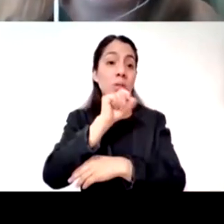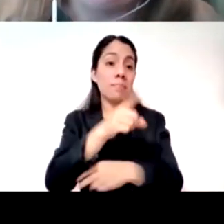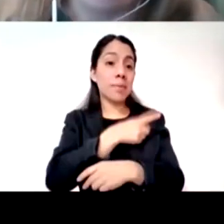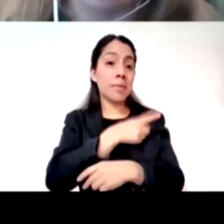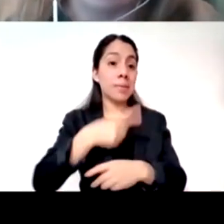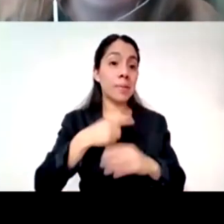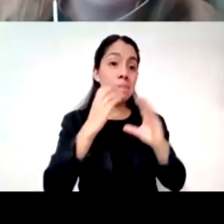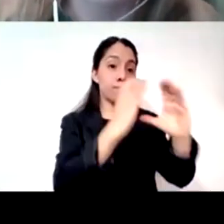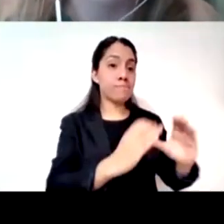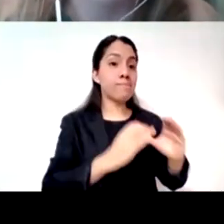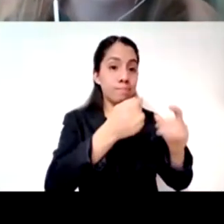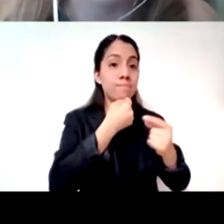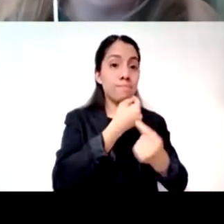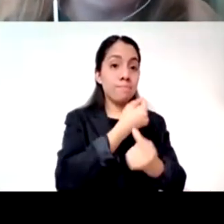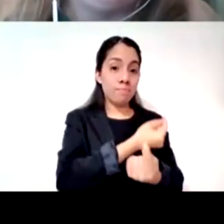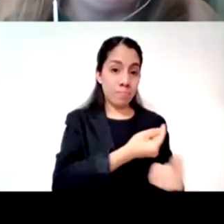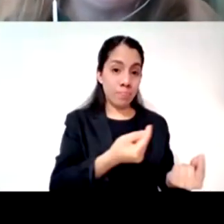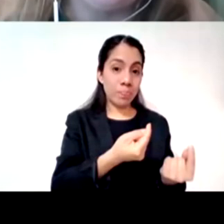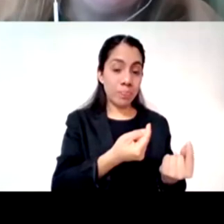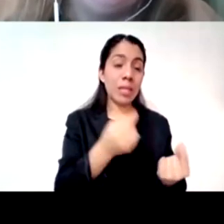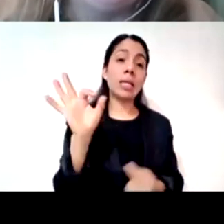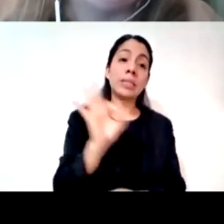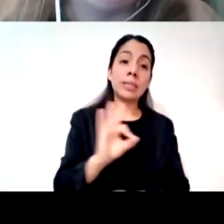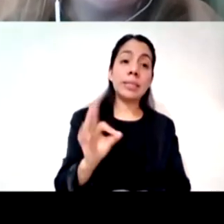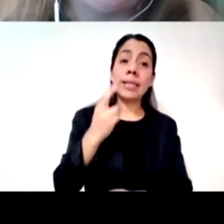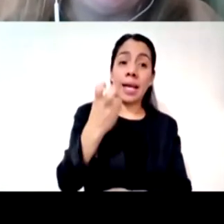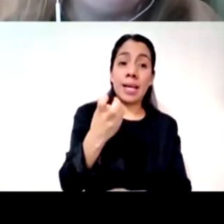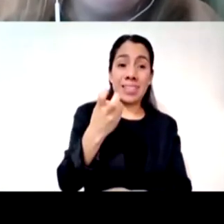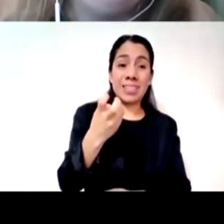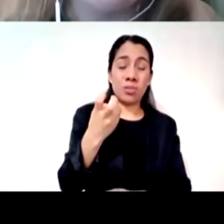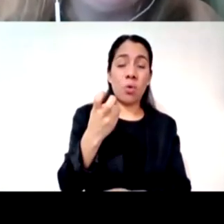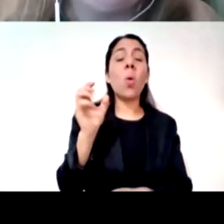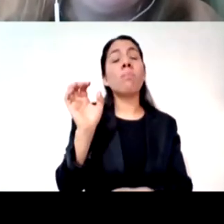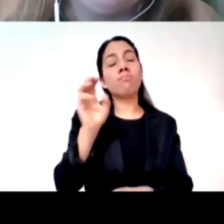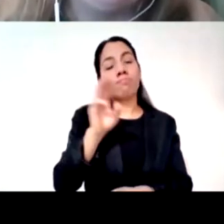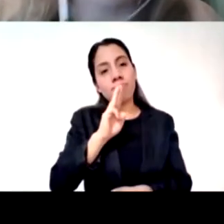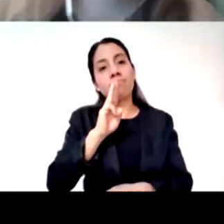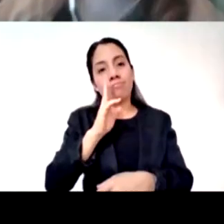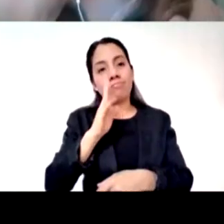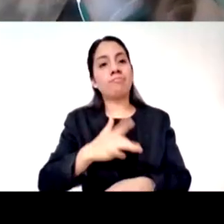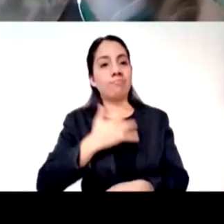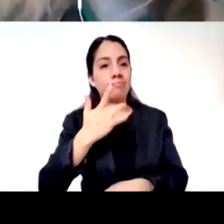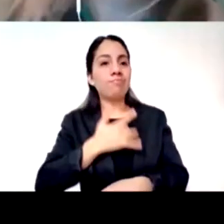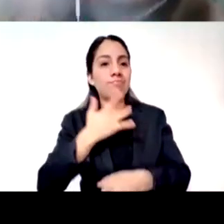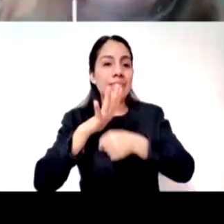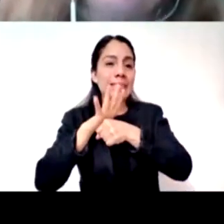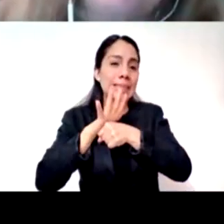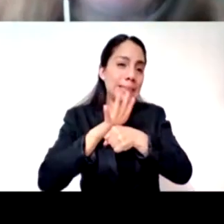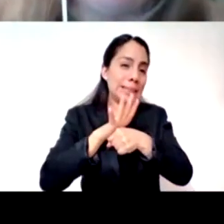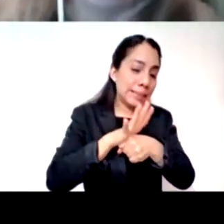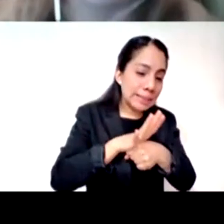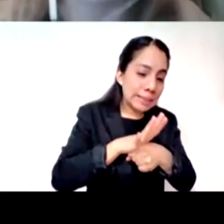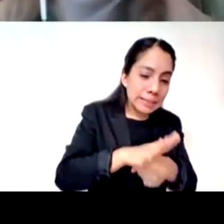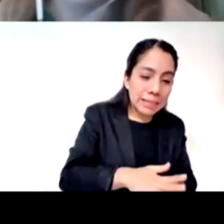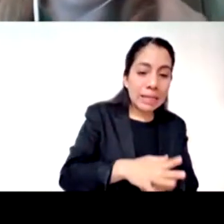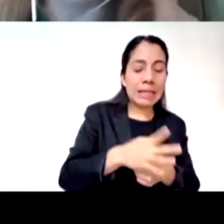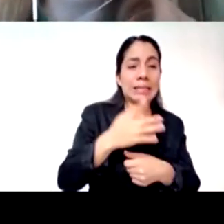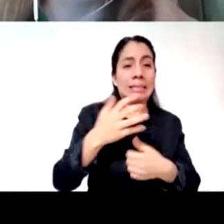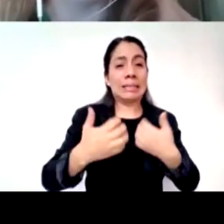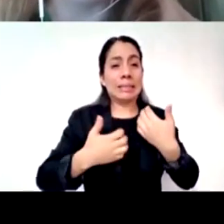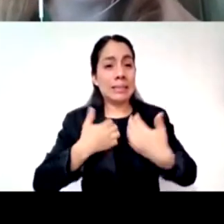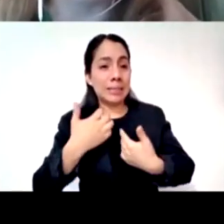ahí sí puede venir una experiencia de estrés muy significativa sumado a los duelos que están